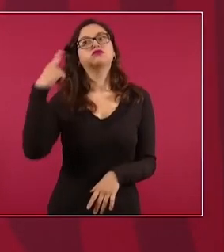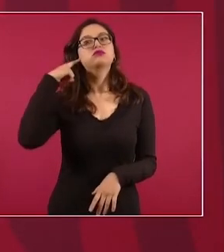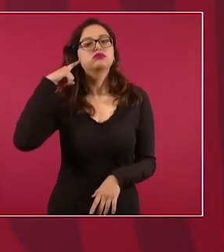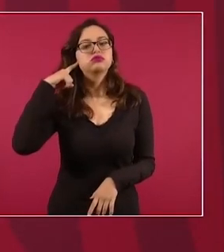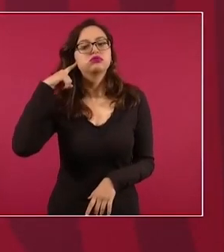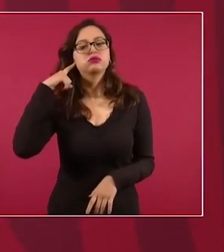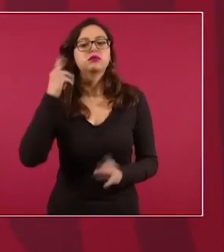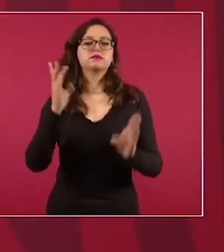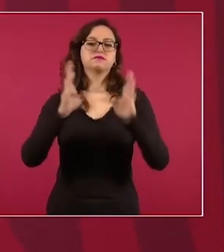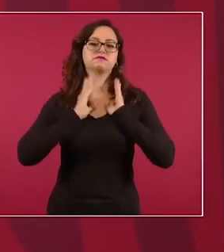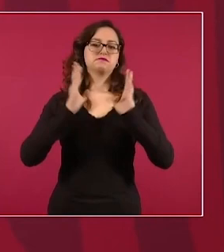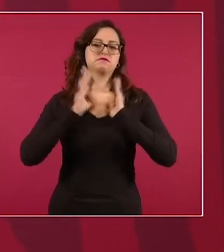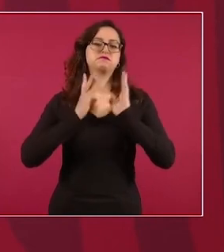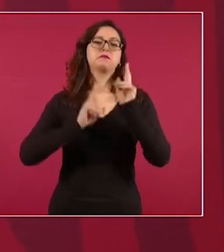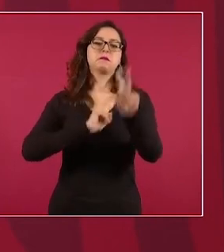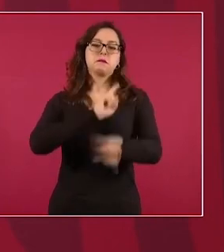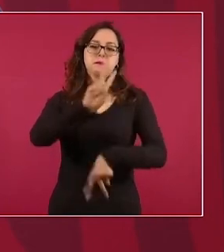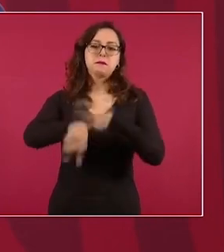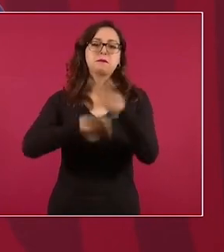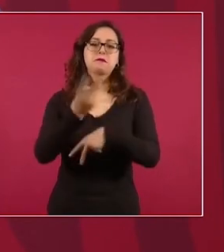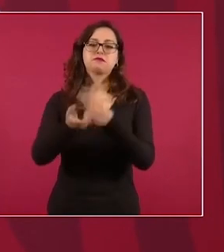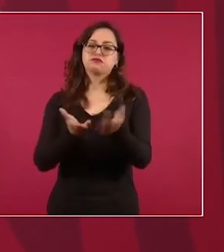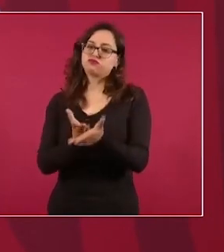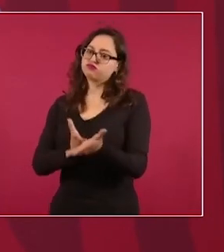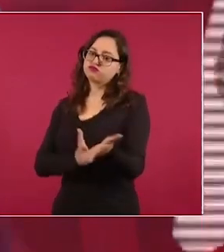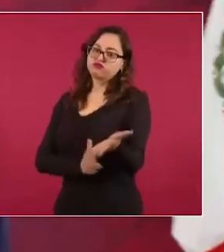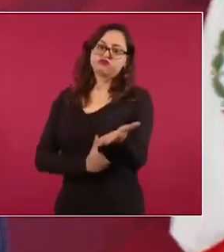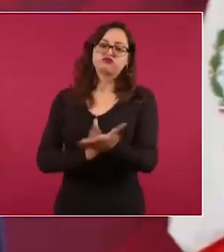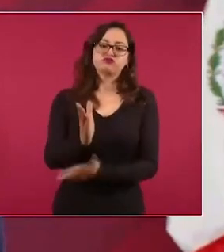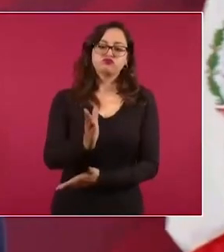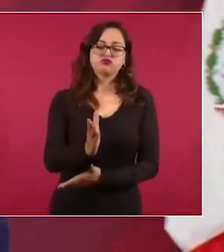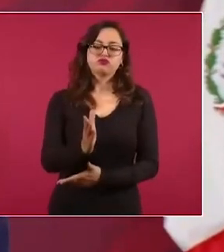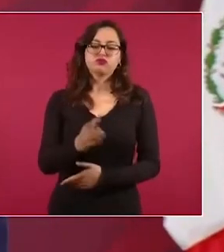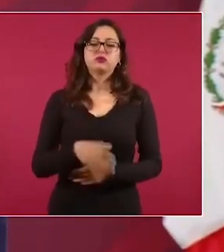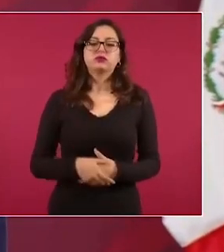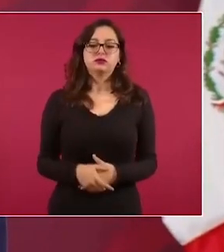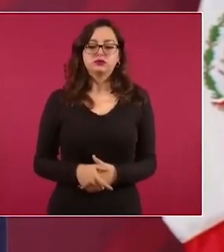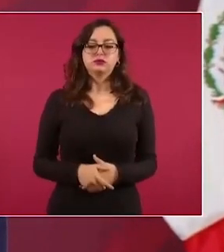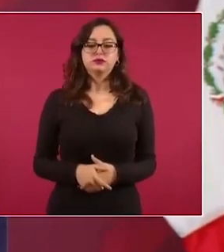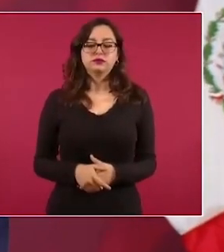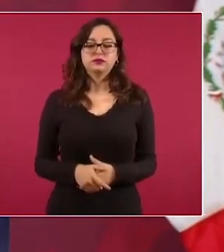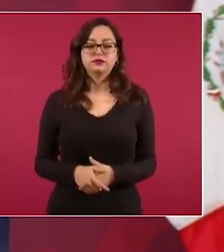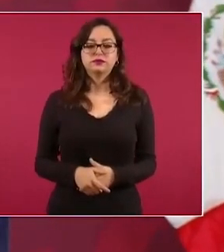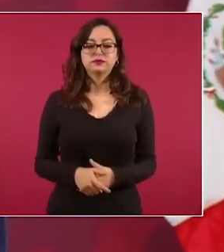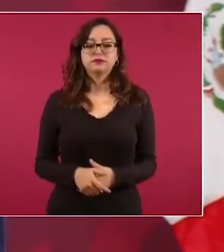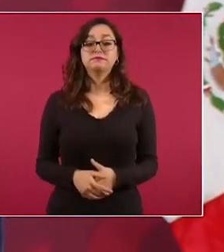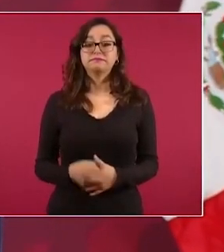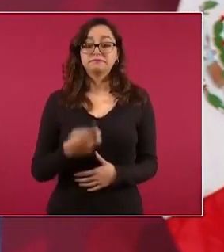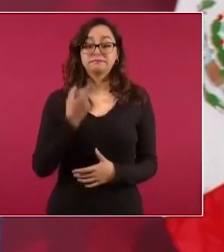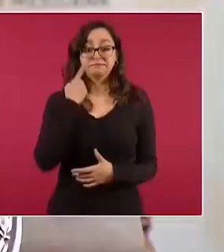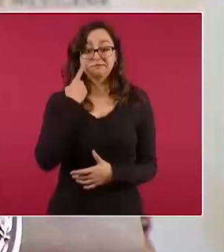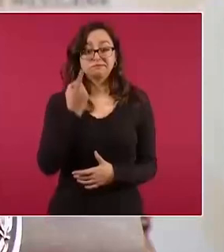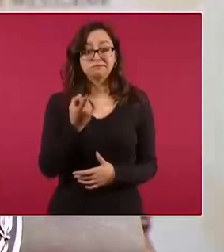que avisaron al Ejército. Eso es muy importante,